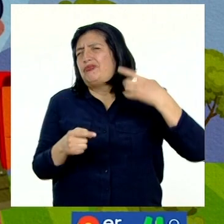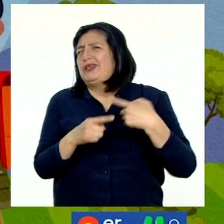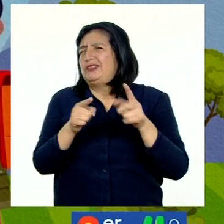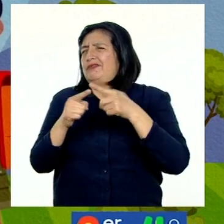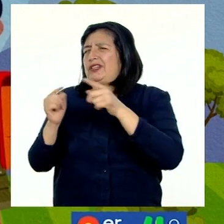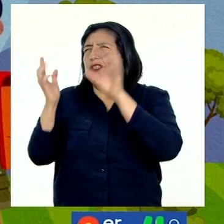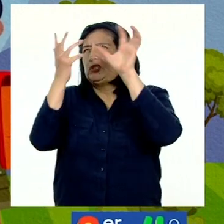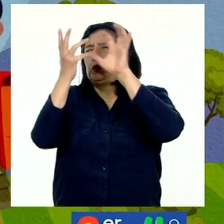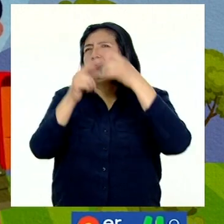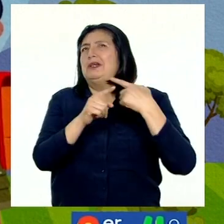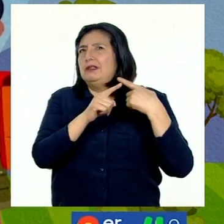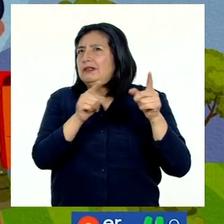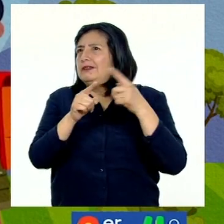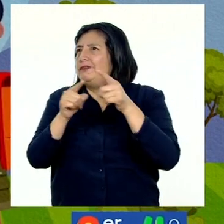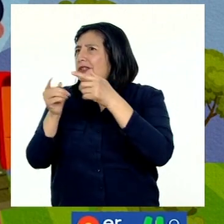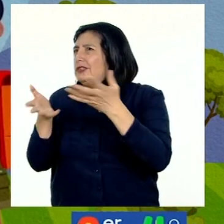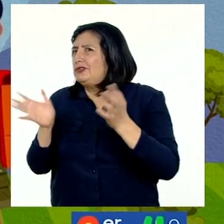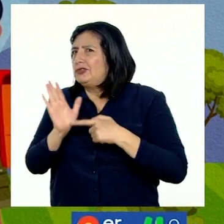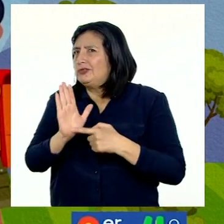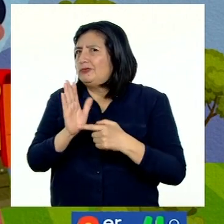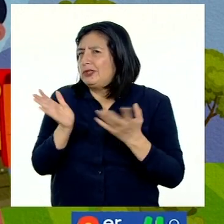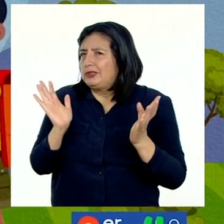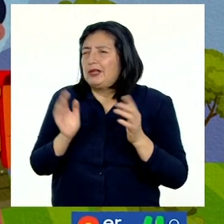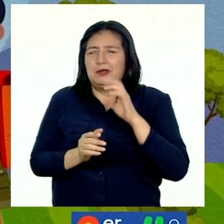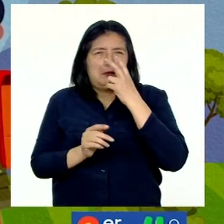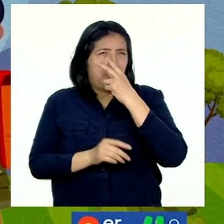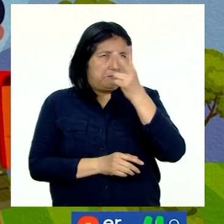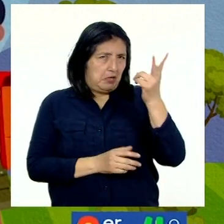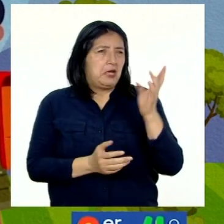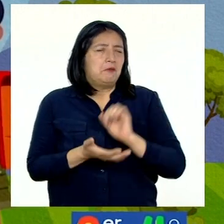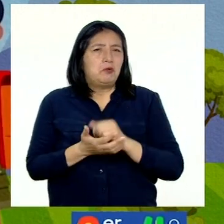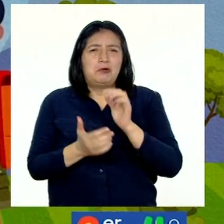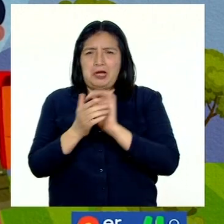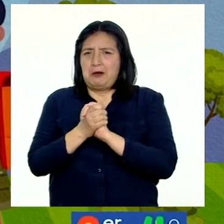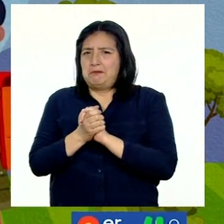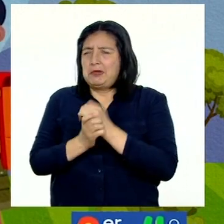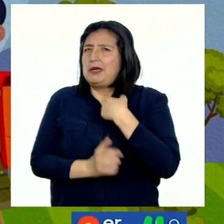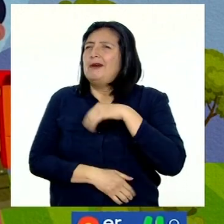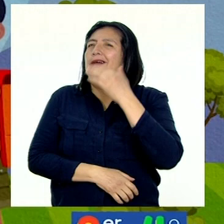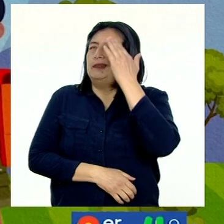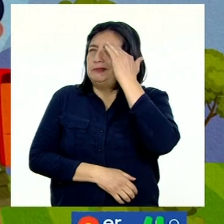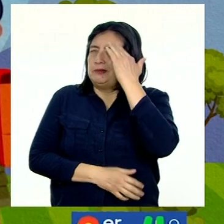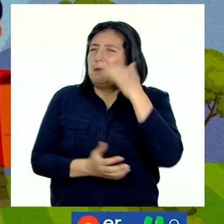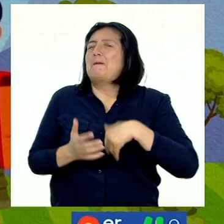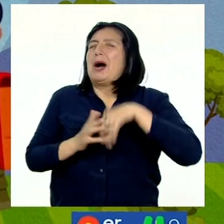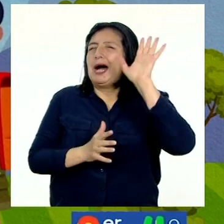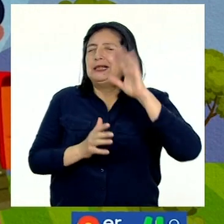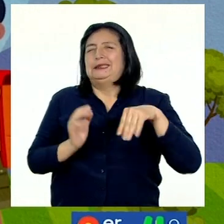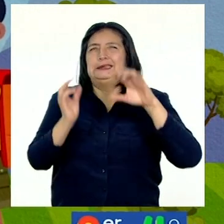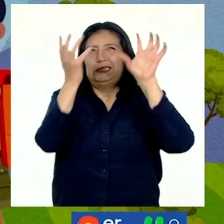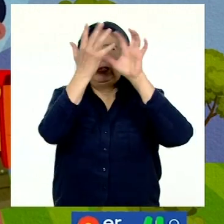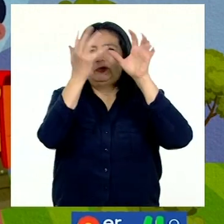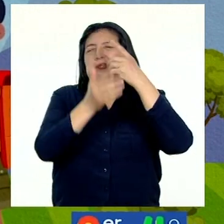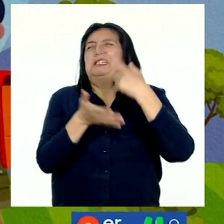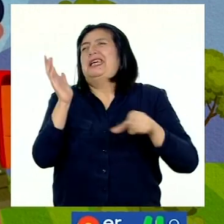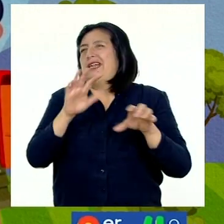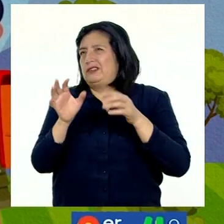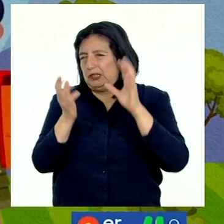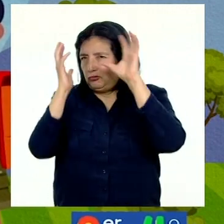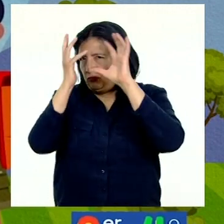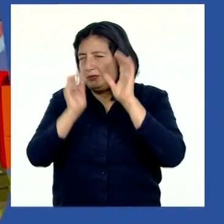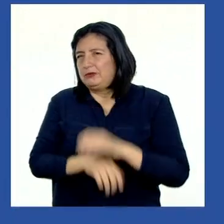nubes que indican diferentes cosas. Veamos cómo un amigo descubrió más sobre las nubes y sus funciones.